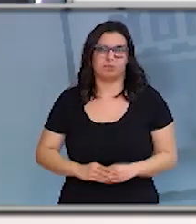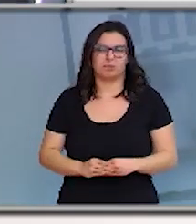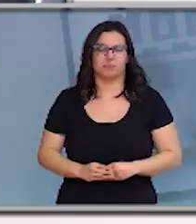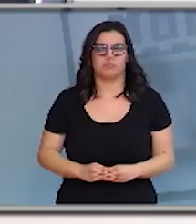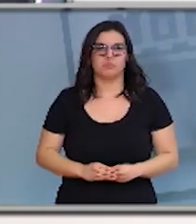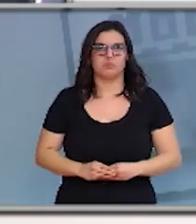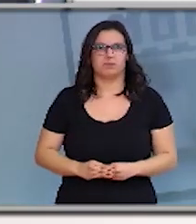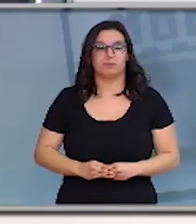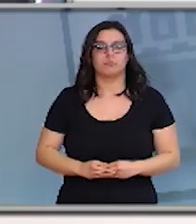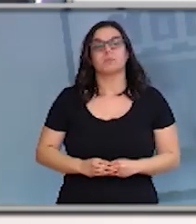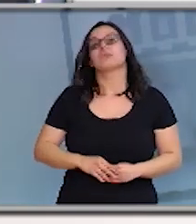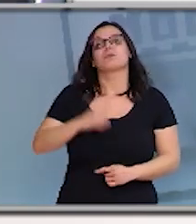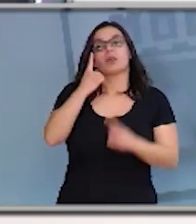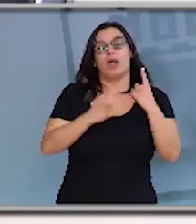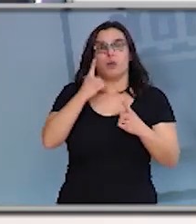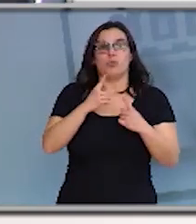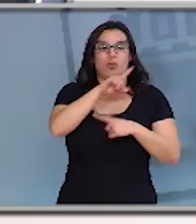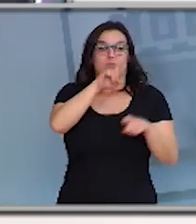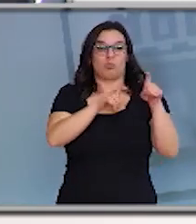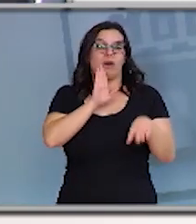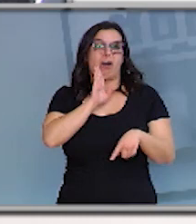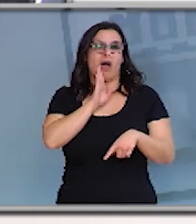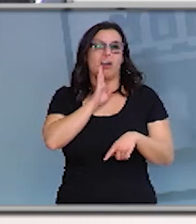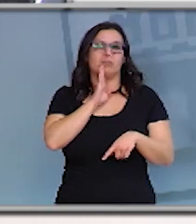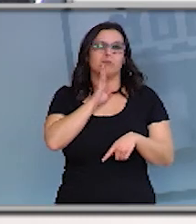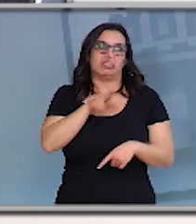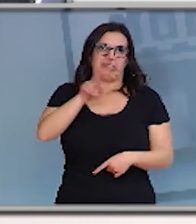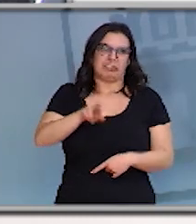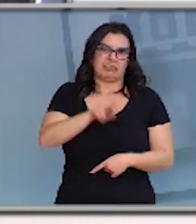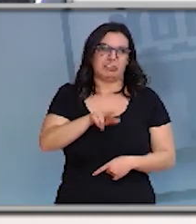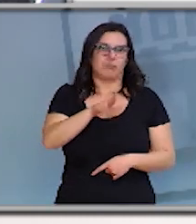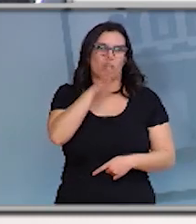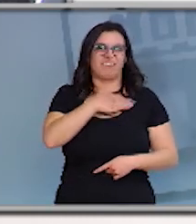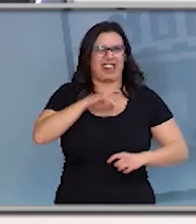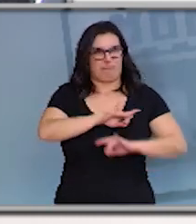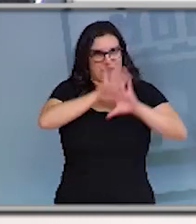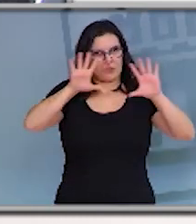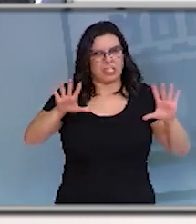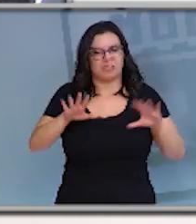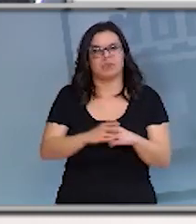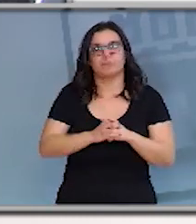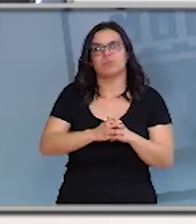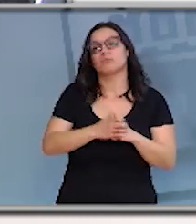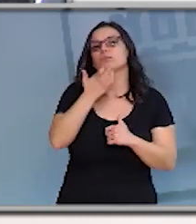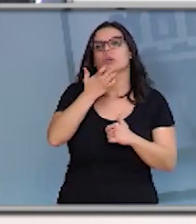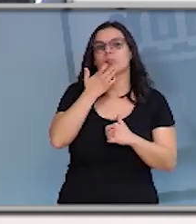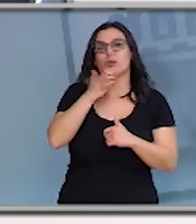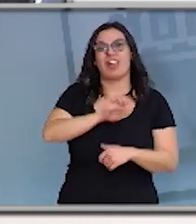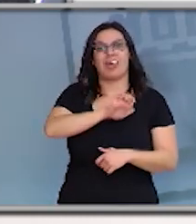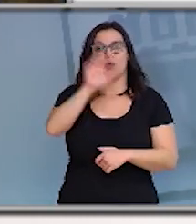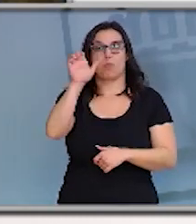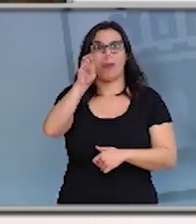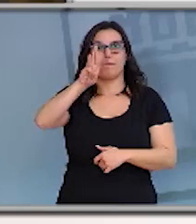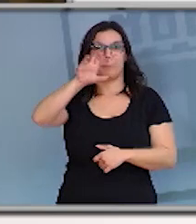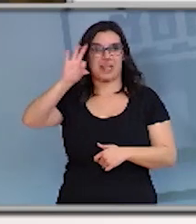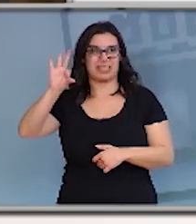Algunos insisten en algunas preguntas anteriores que no han quedado demasiado claras como Sonia Díaz de Europa Press